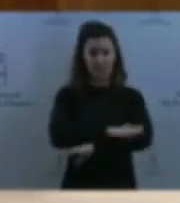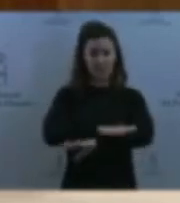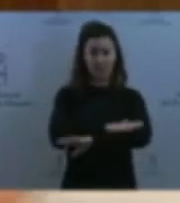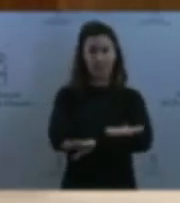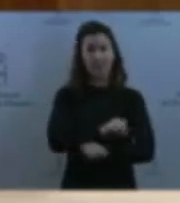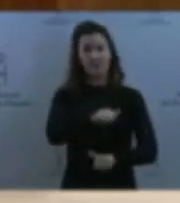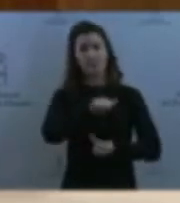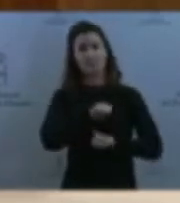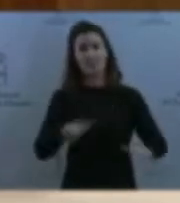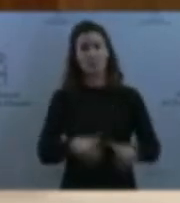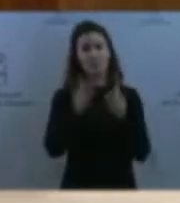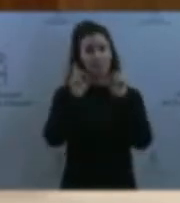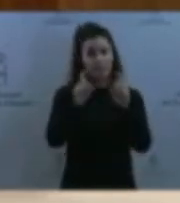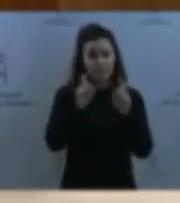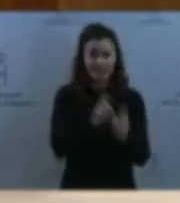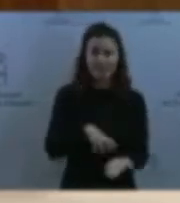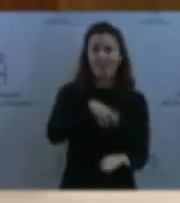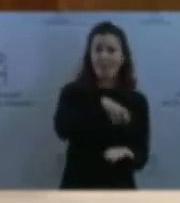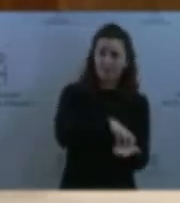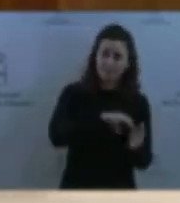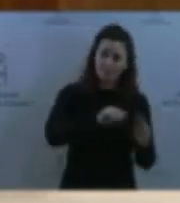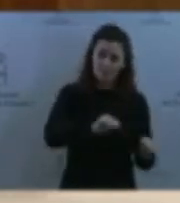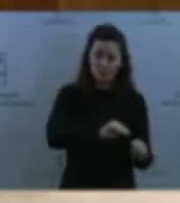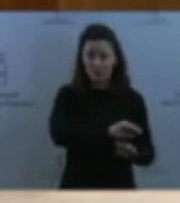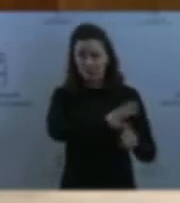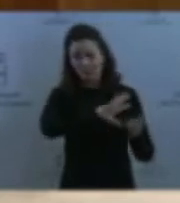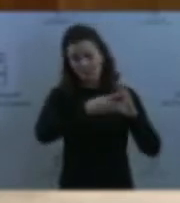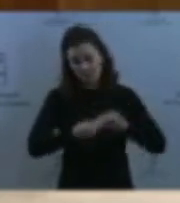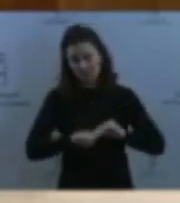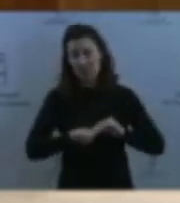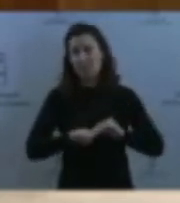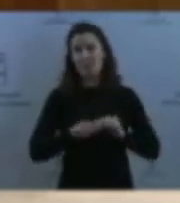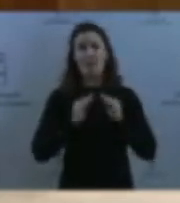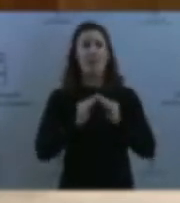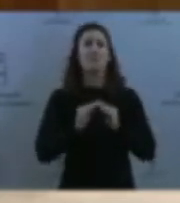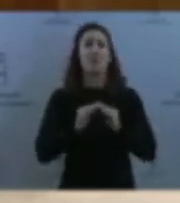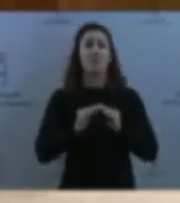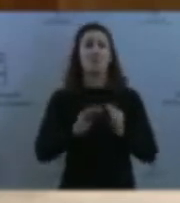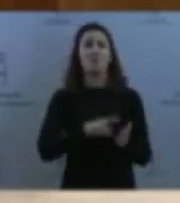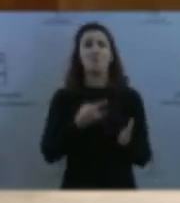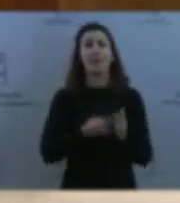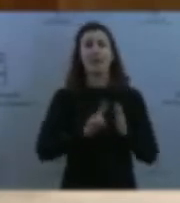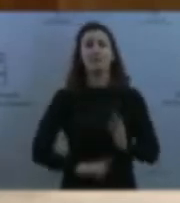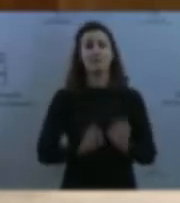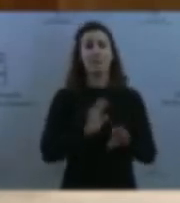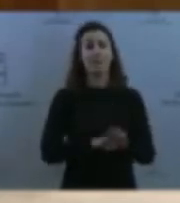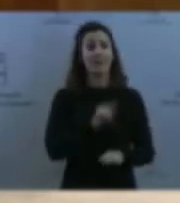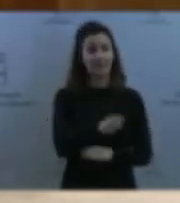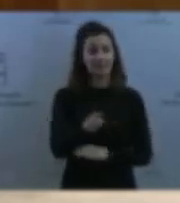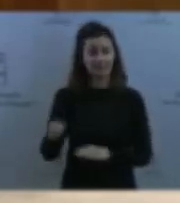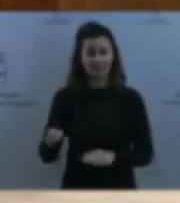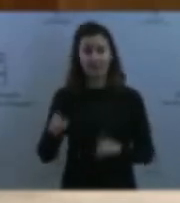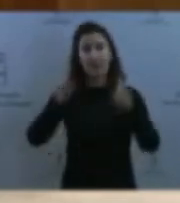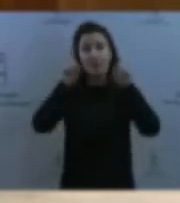y para los que, supone, se elabora un plan de caso. Los educadores sociales advierten del doble circuito que se da con los